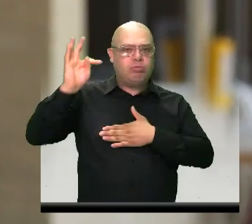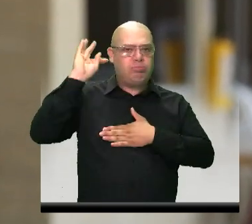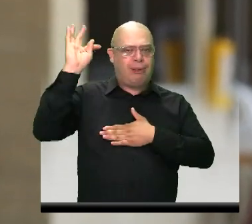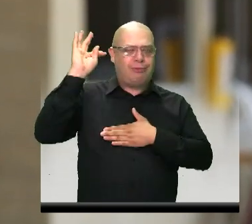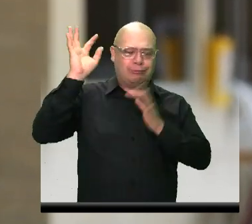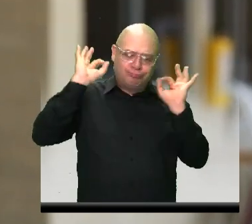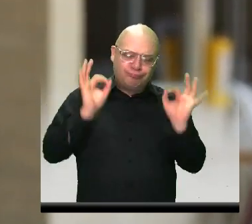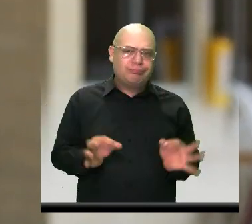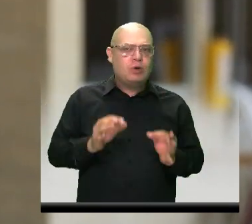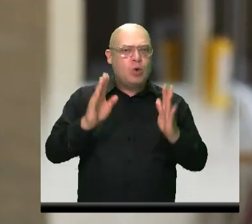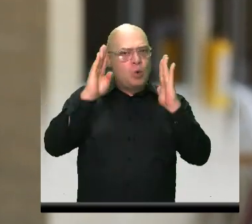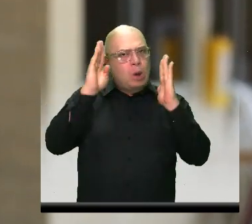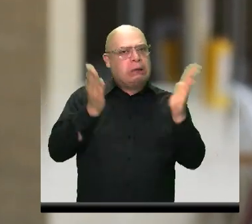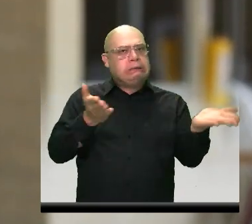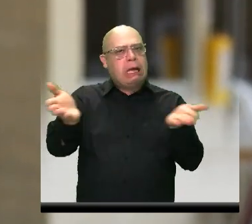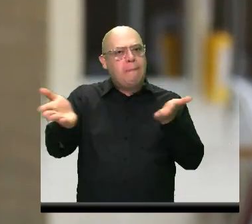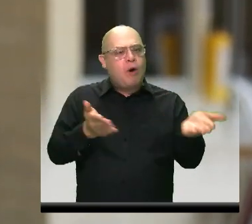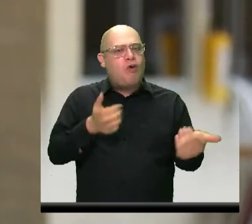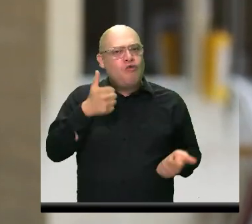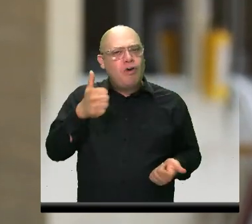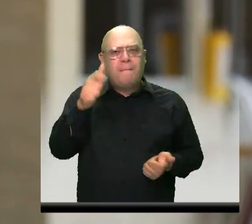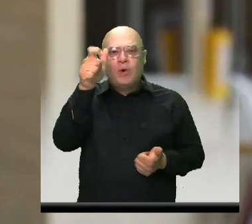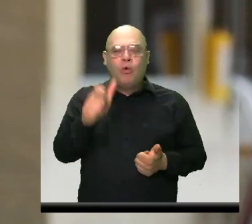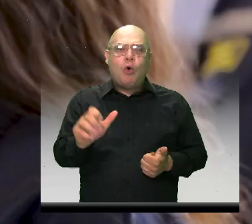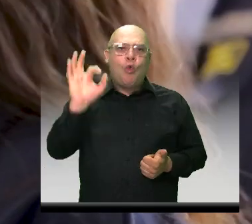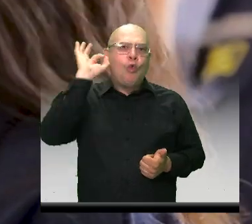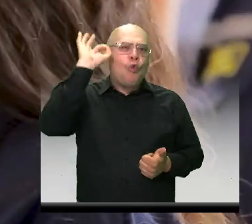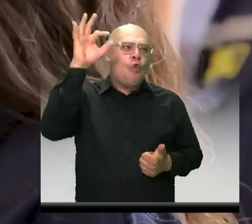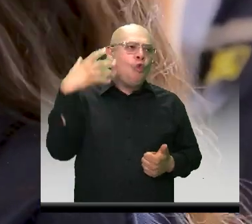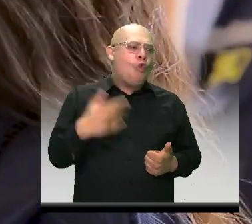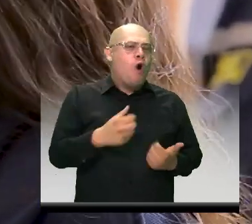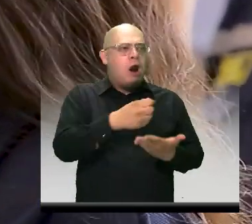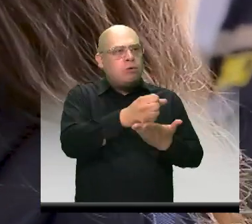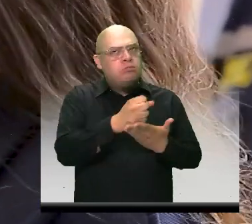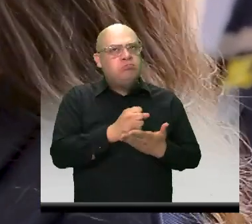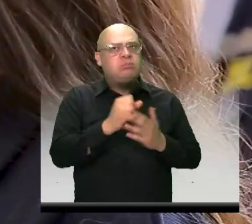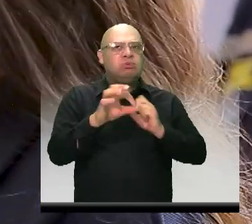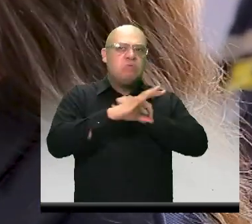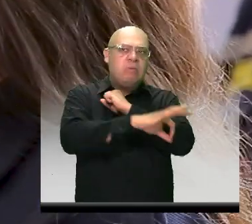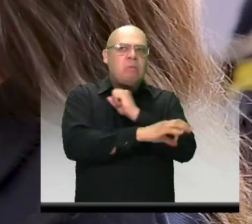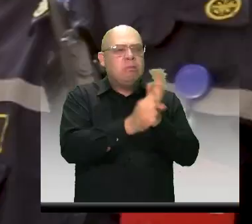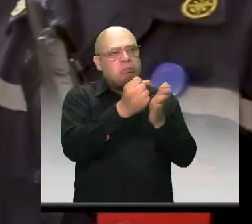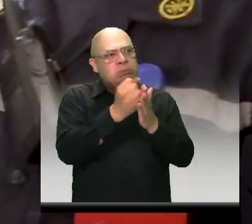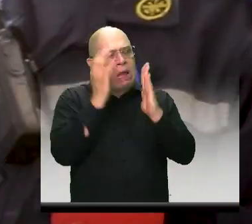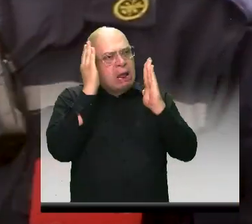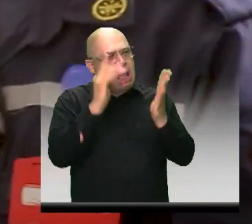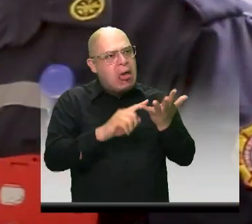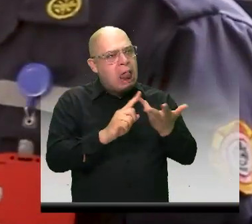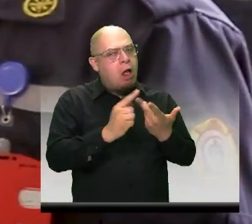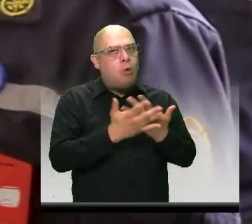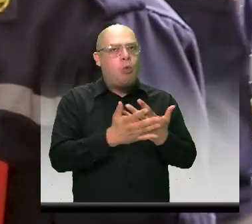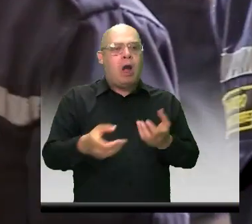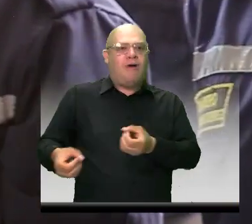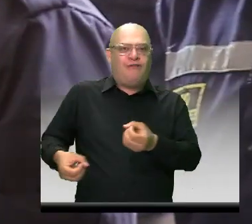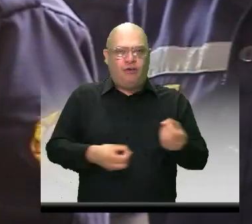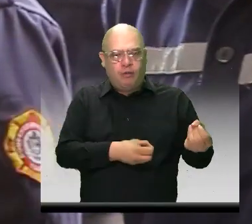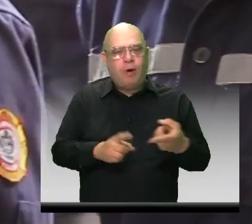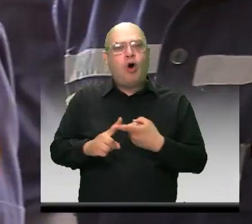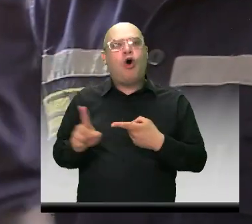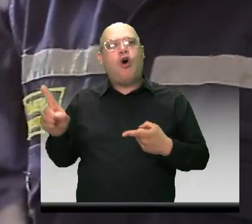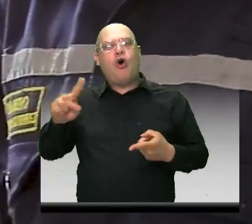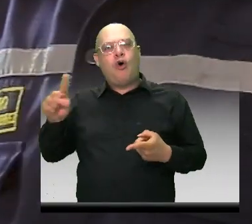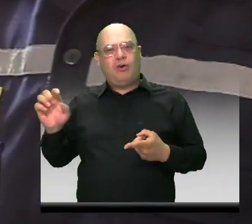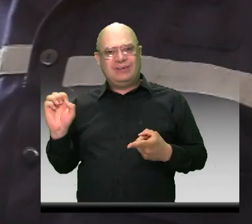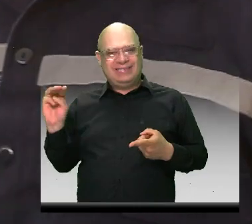atención, muy buena la calidad de personas que son ellos, entonces pueden llamar a la línea de los bomberos o el SEM y ellos con